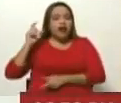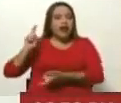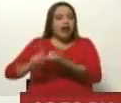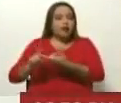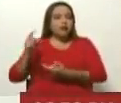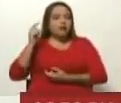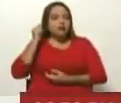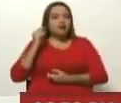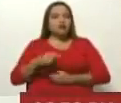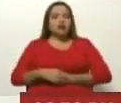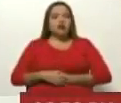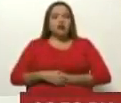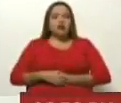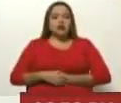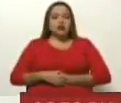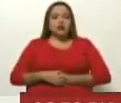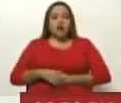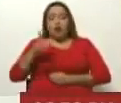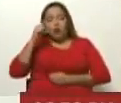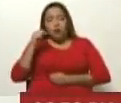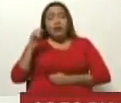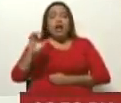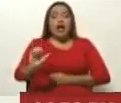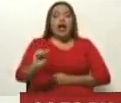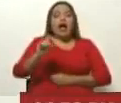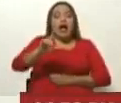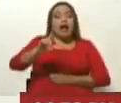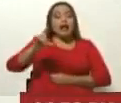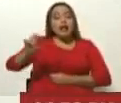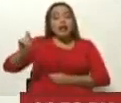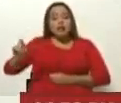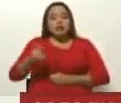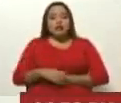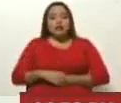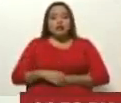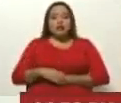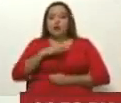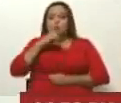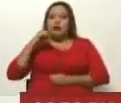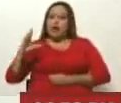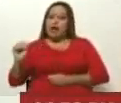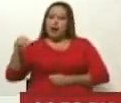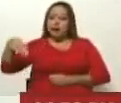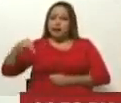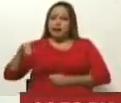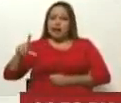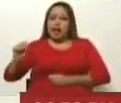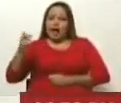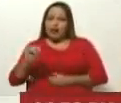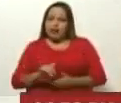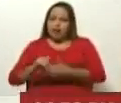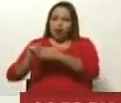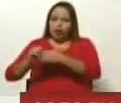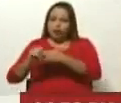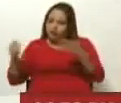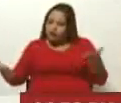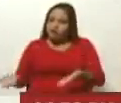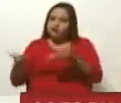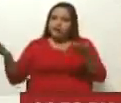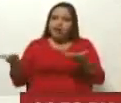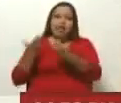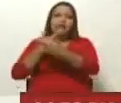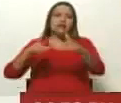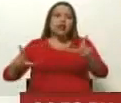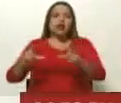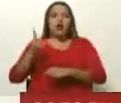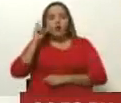del diplomático venezolano Alex Saab, Camila Fabri, quien ha encabezado la lucha por la liberación del diplomático. ¿Con qué lectura le das tú, primero, al tema del secuestro de Alex